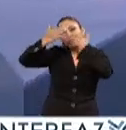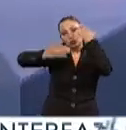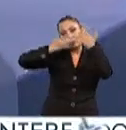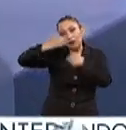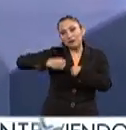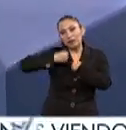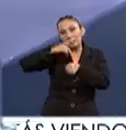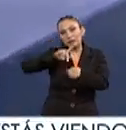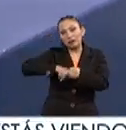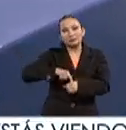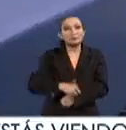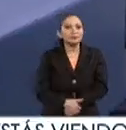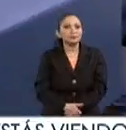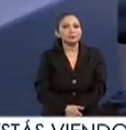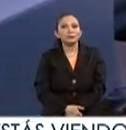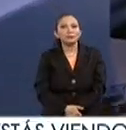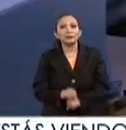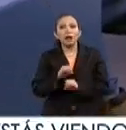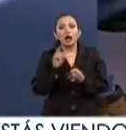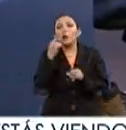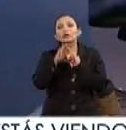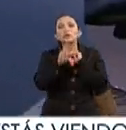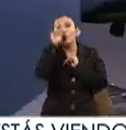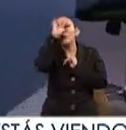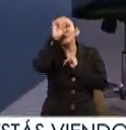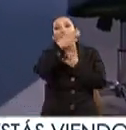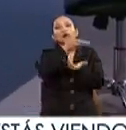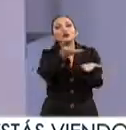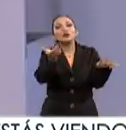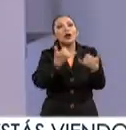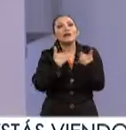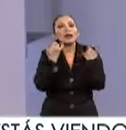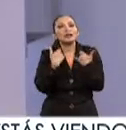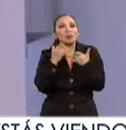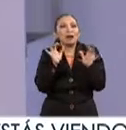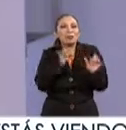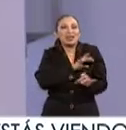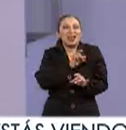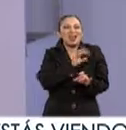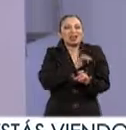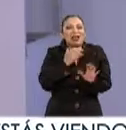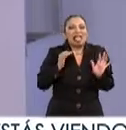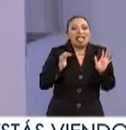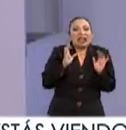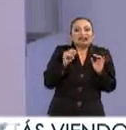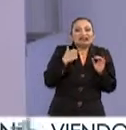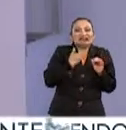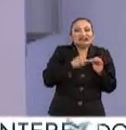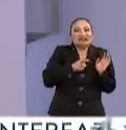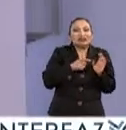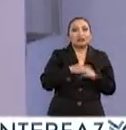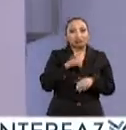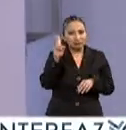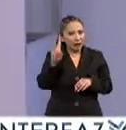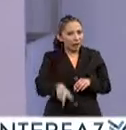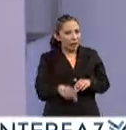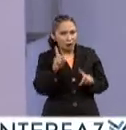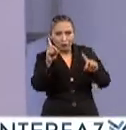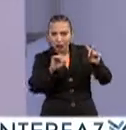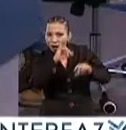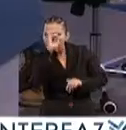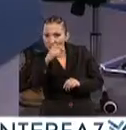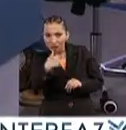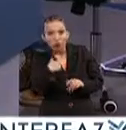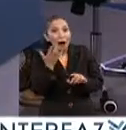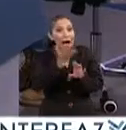en tu vida personal. Así es, Samantha, un último consejo para quienes no se han animado a optar por este tipo de opciones. La verdad, no lo duden,